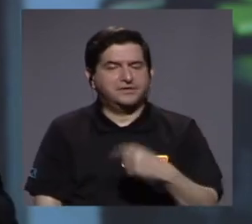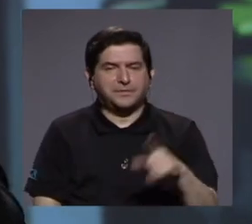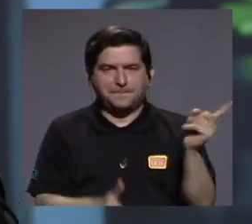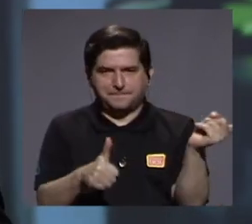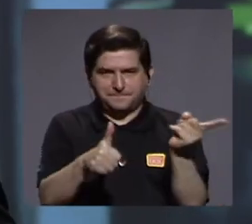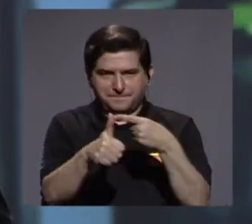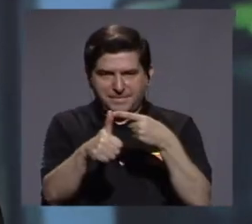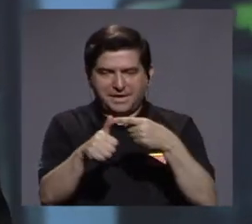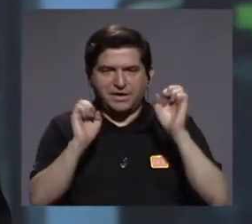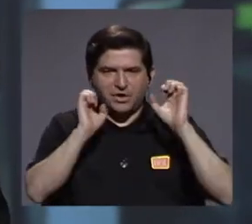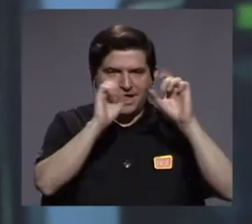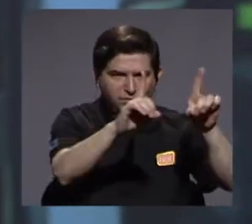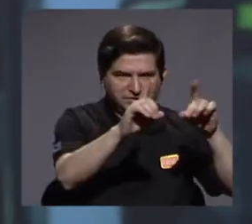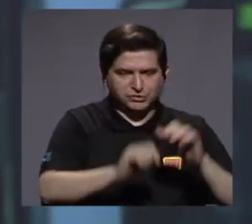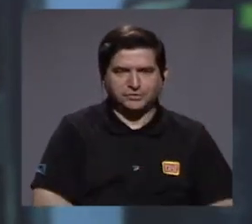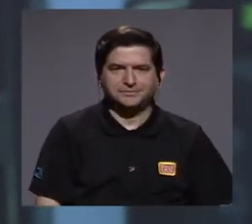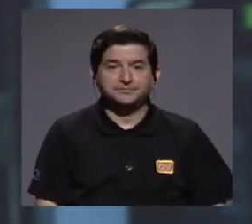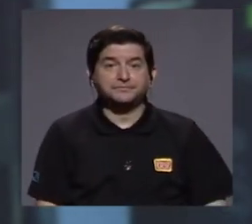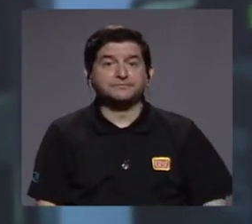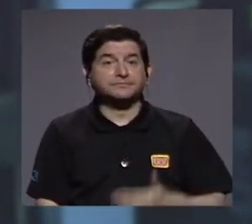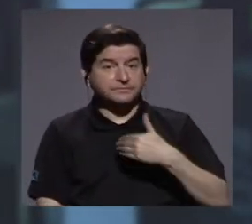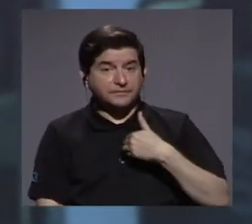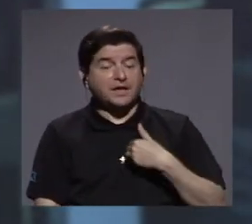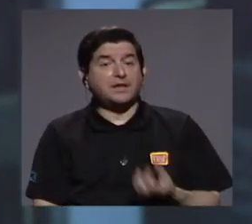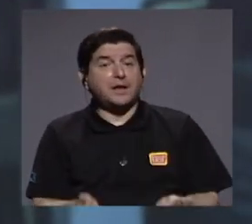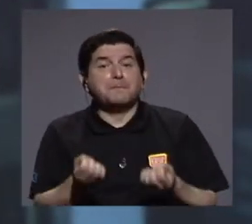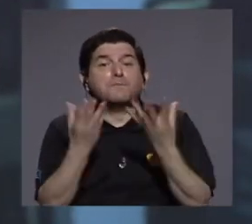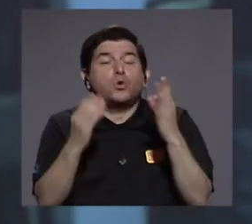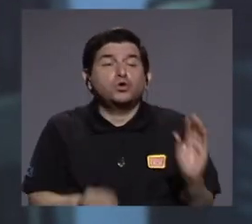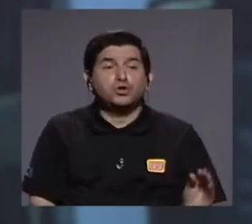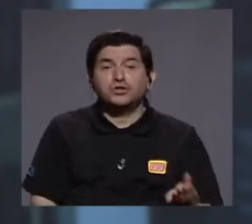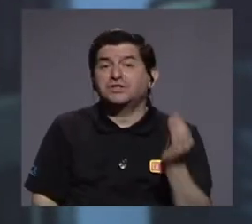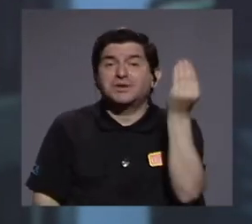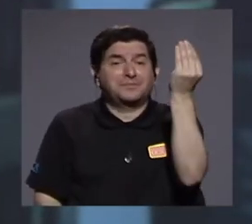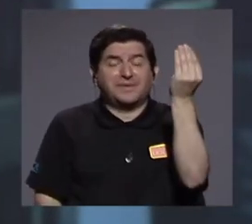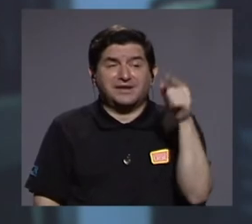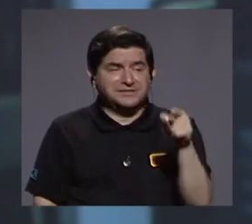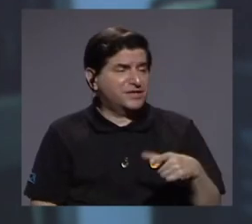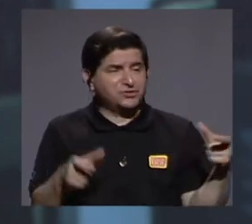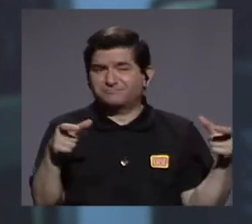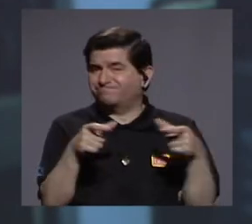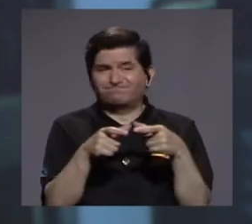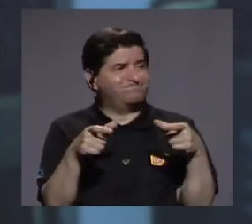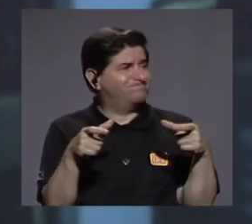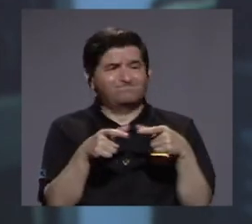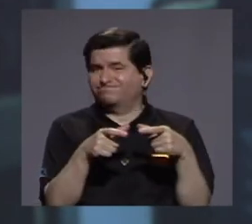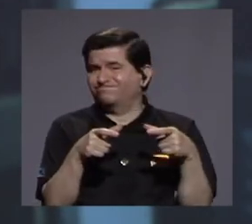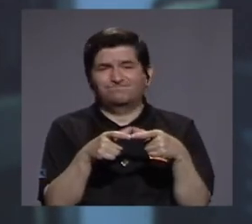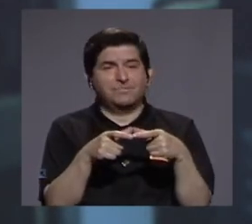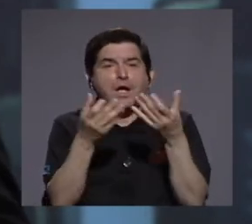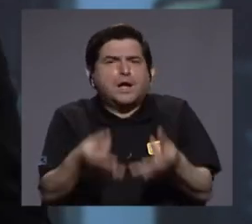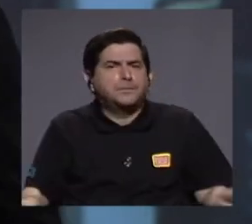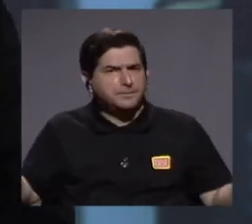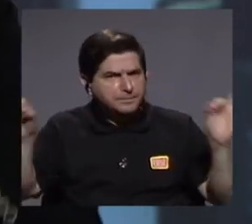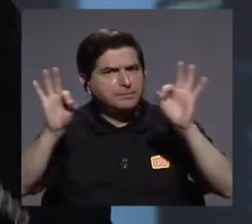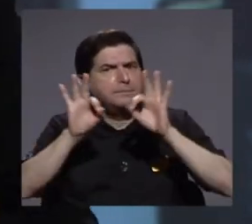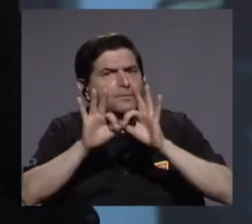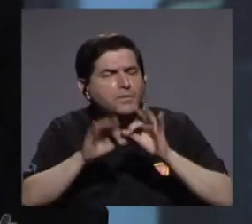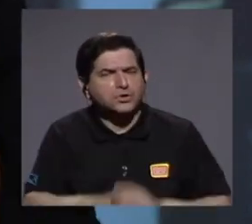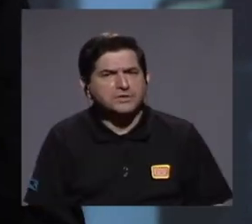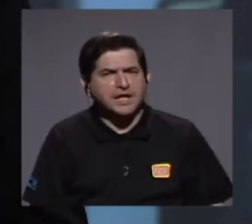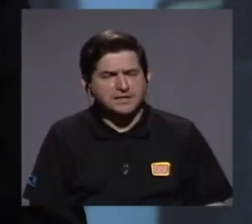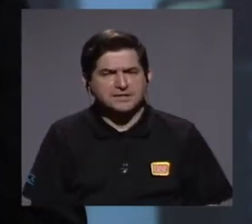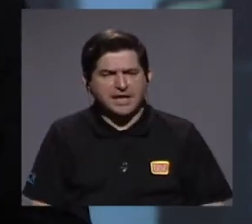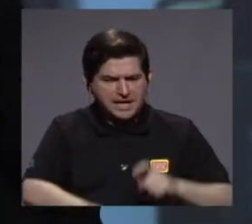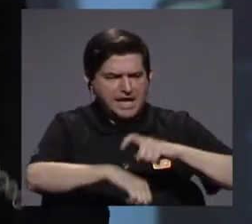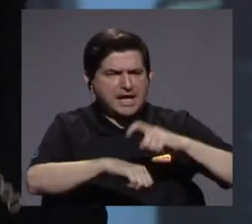Primeramente la educación. Tenemos muchos jóvenes aún que no están conectados y para eso es importante que con rigor